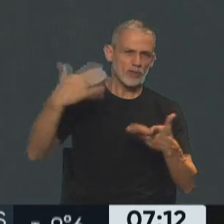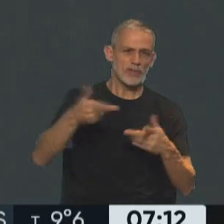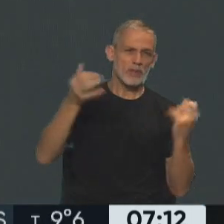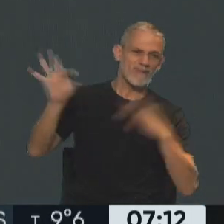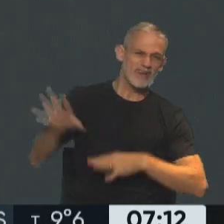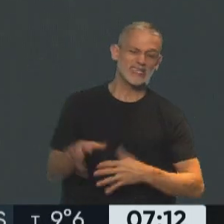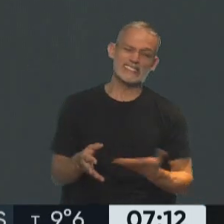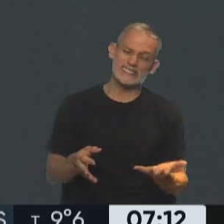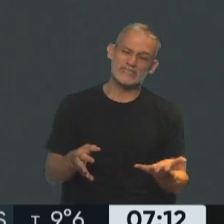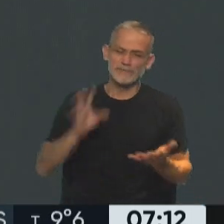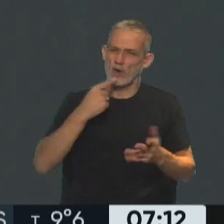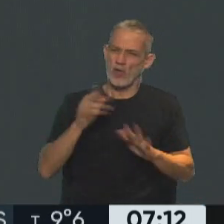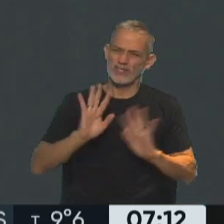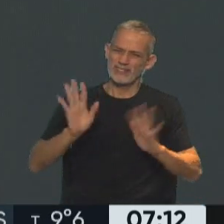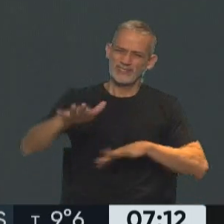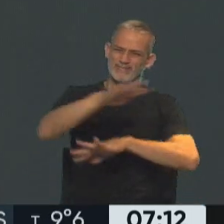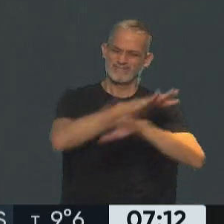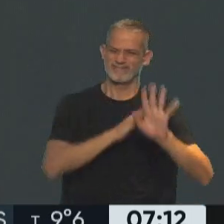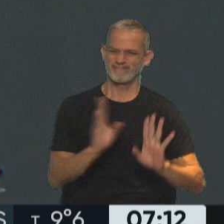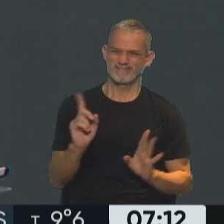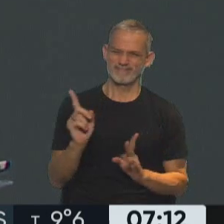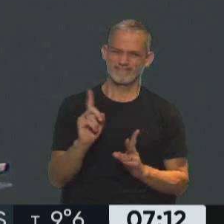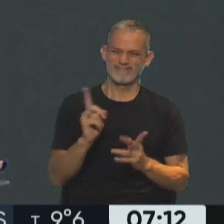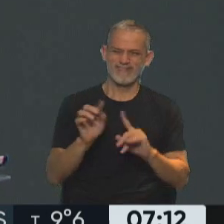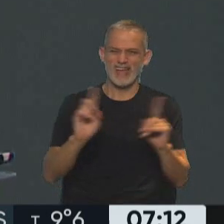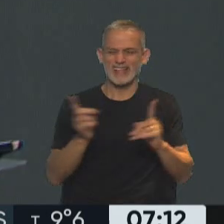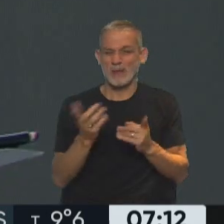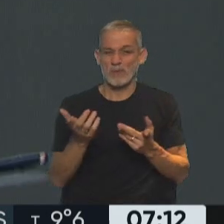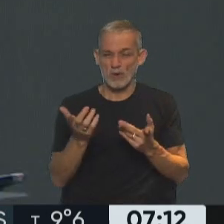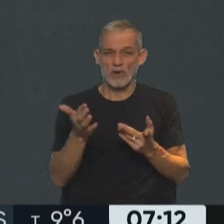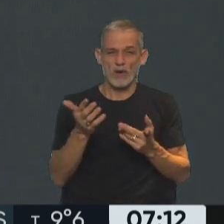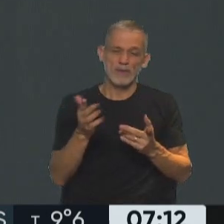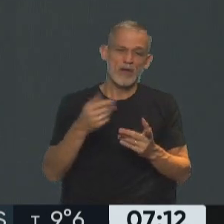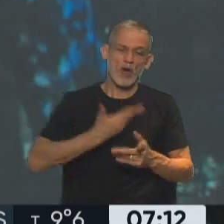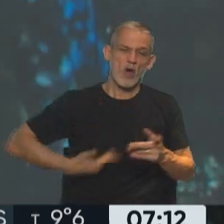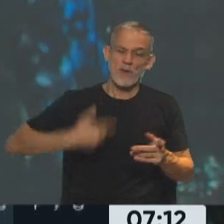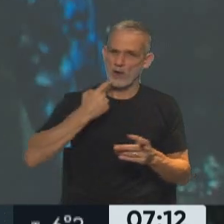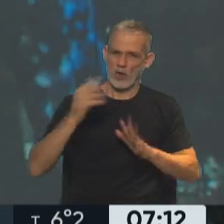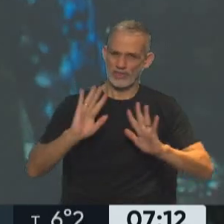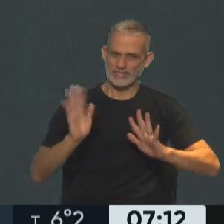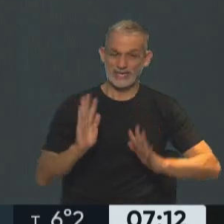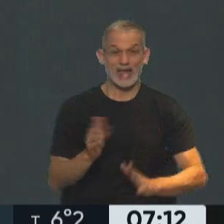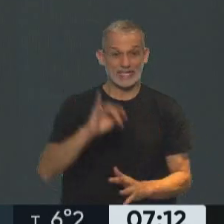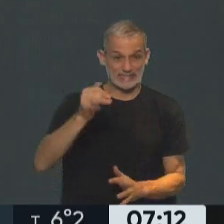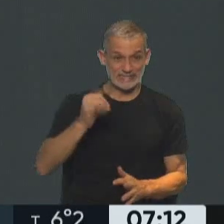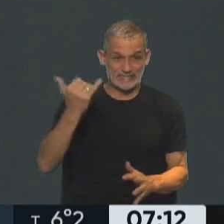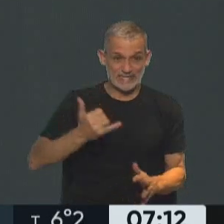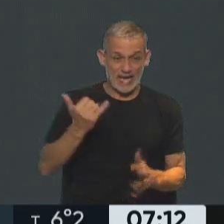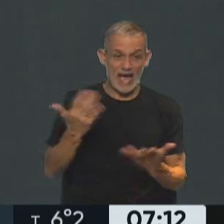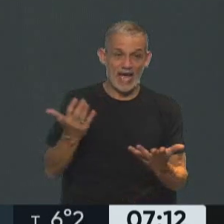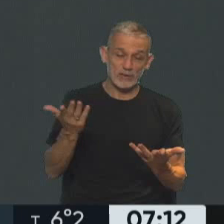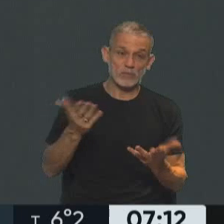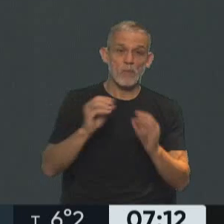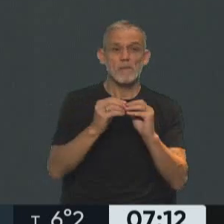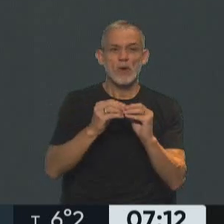Bueno, nadie te comenta eso en el mercado por el momento, ni tampoco es algo que está planteando el gobierno. Si es cierto que hay un buen